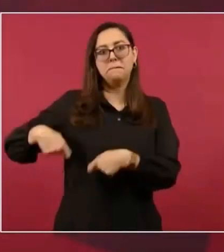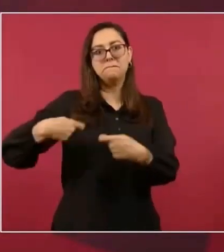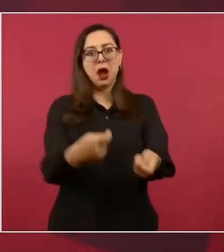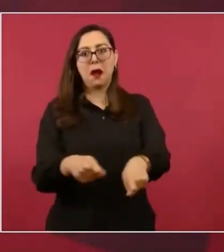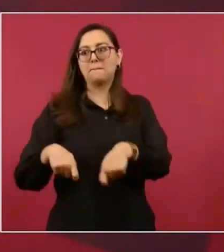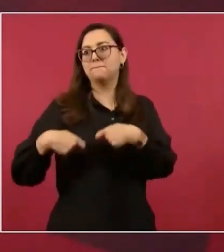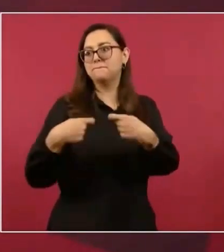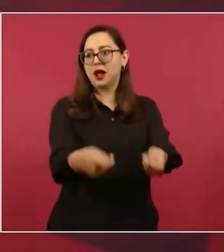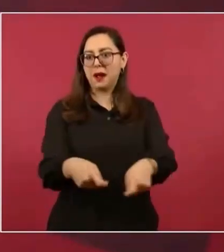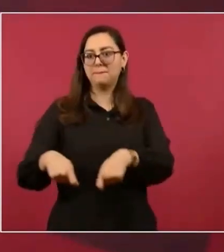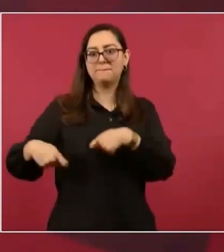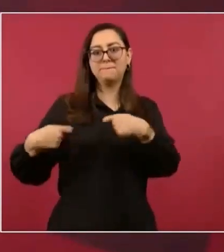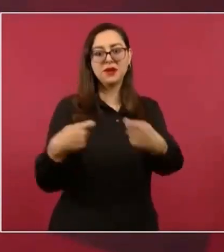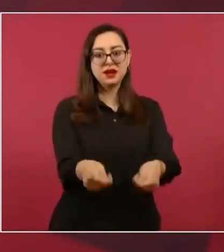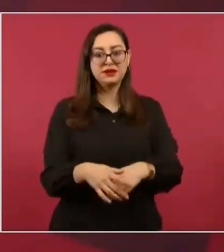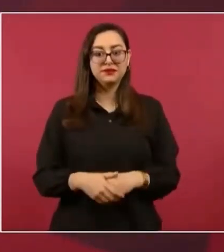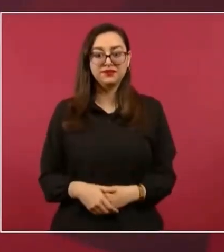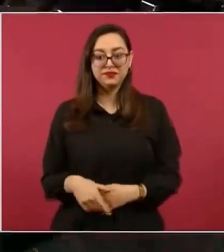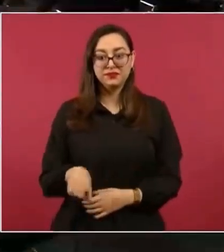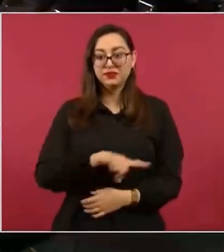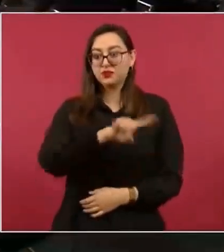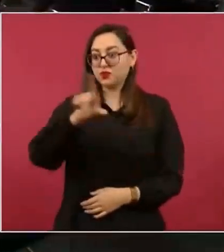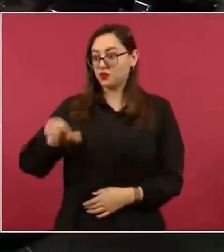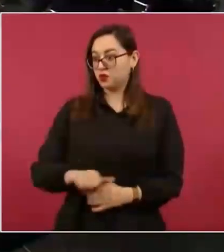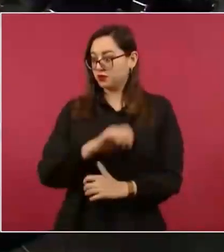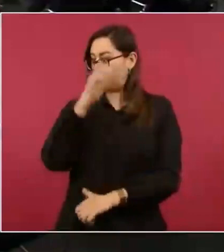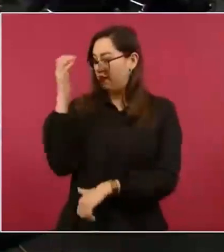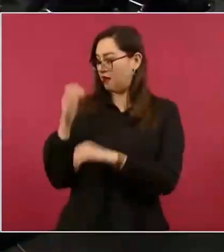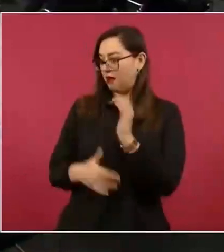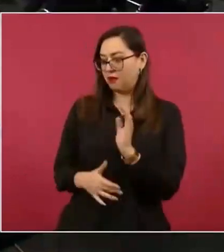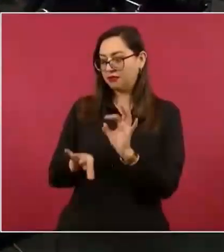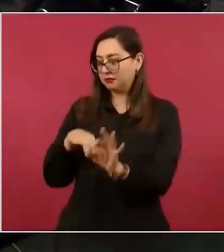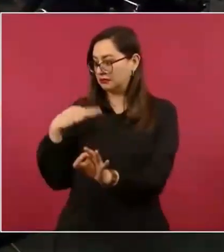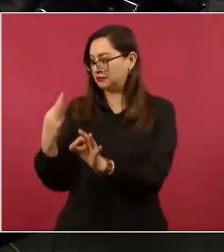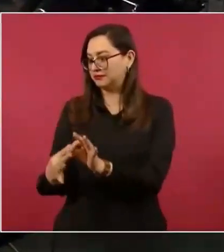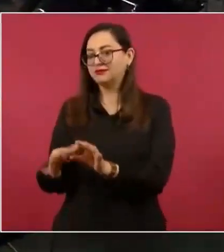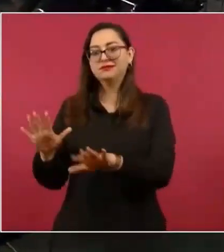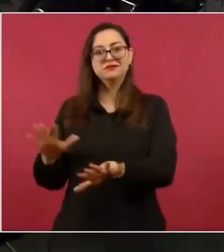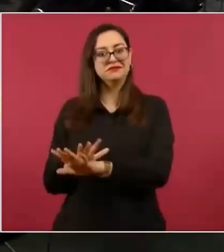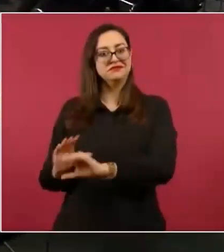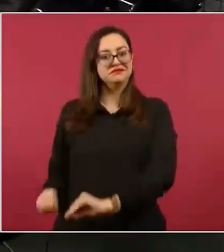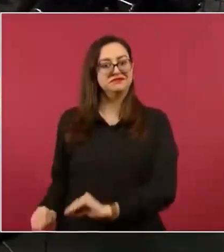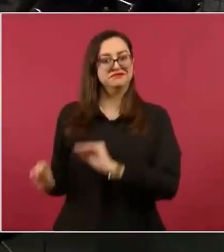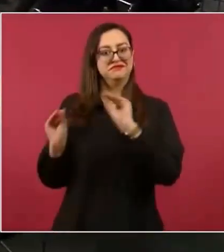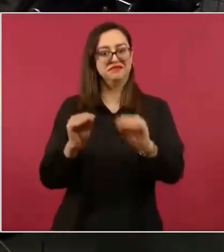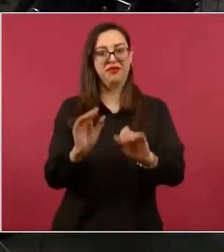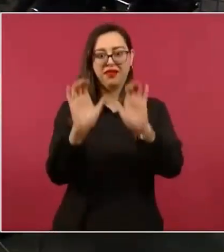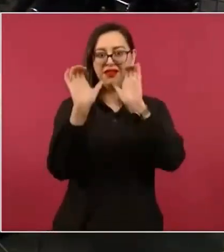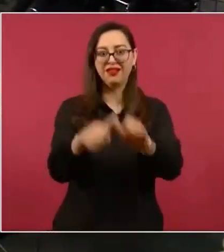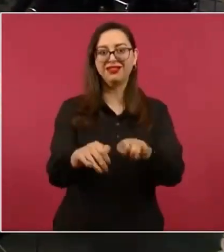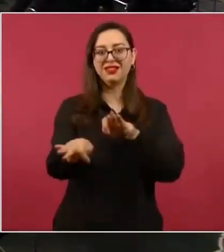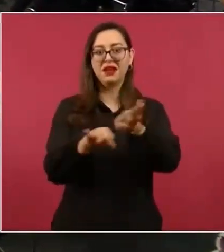a una empresa extranjera que se quedó con nuestros ferrocarriles,